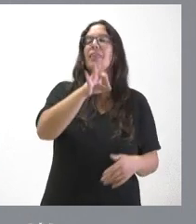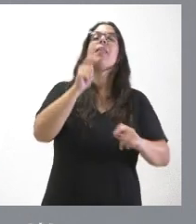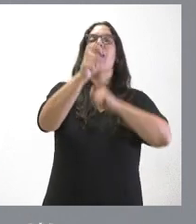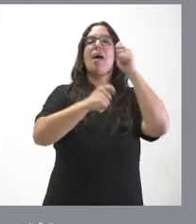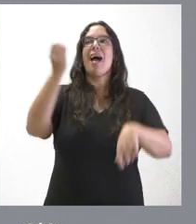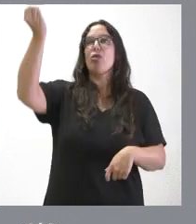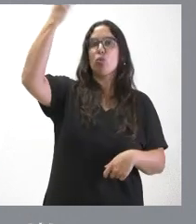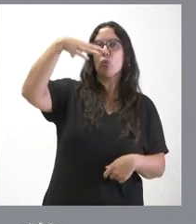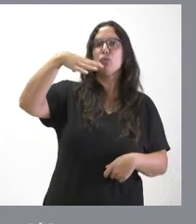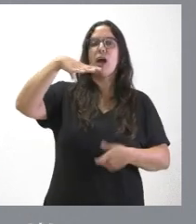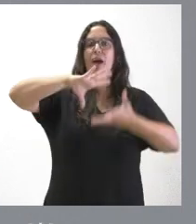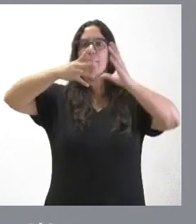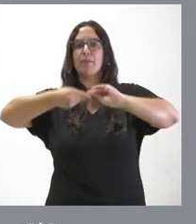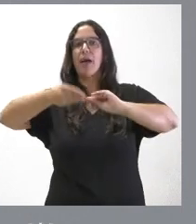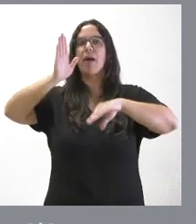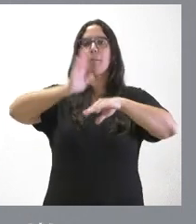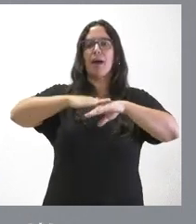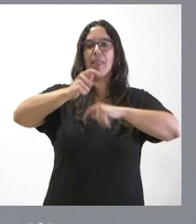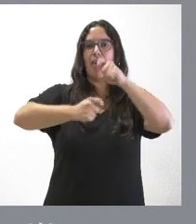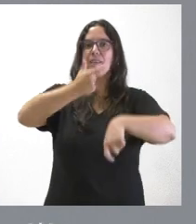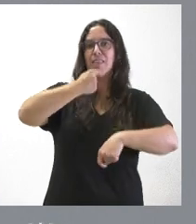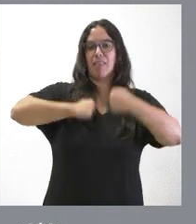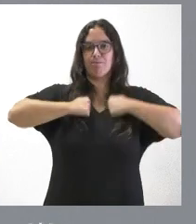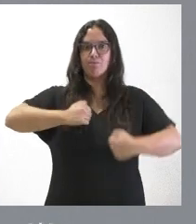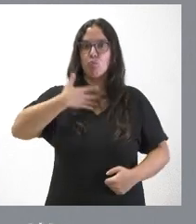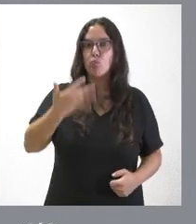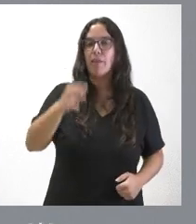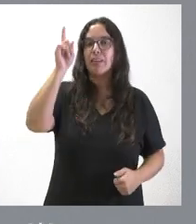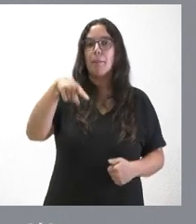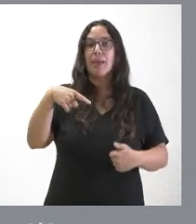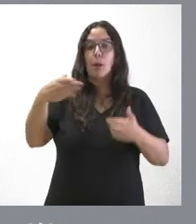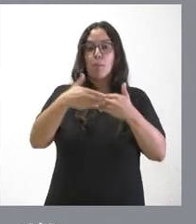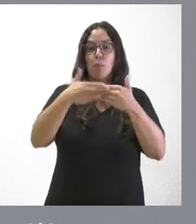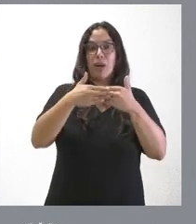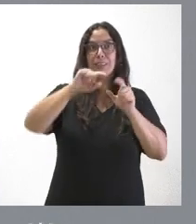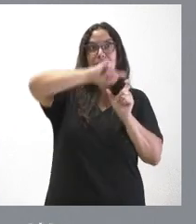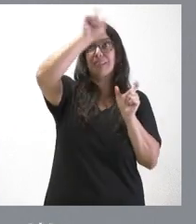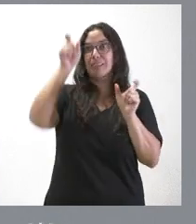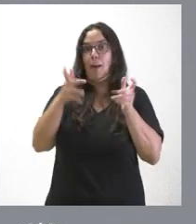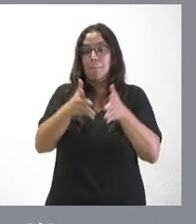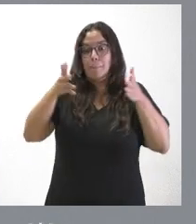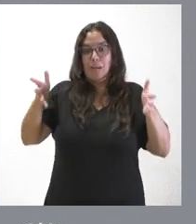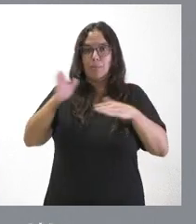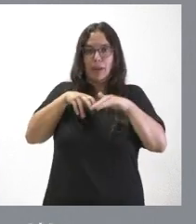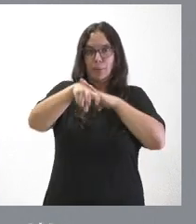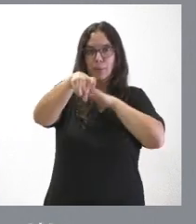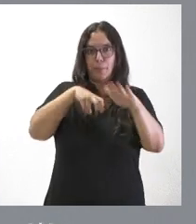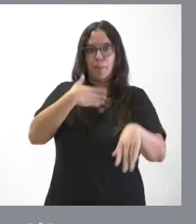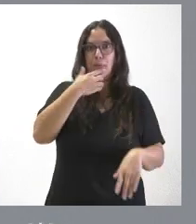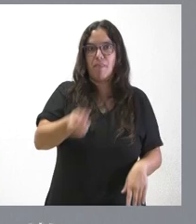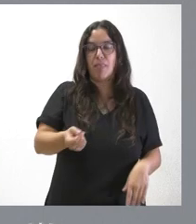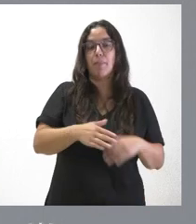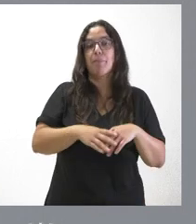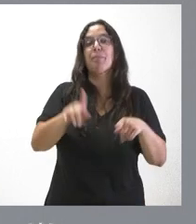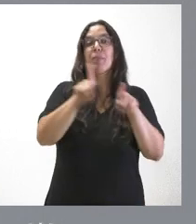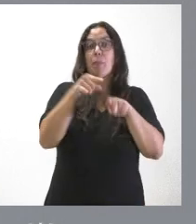maniobras a la hora del aseo y ampliando también sus puertas para un más fácil acceso. Se suma a lo que ya se está haciendo